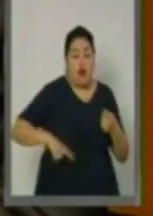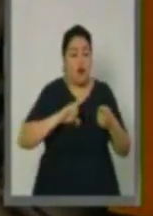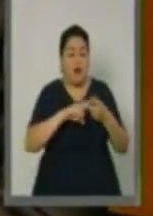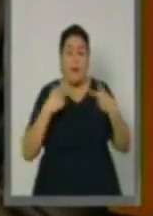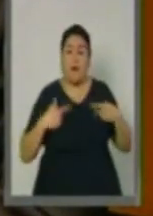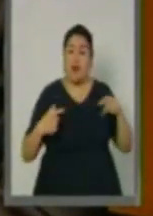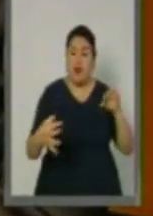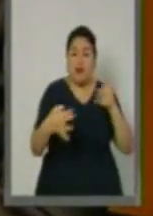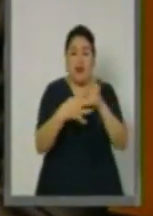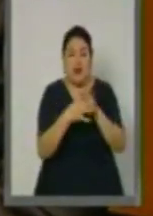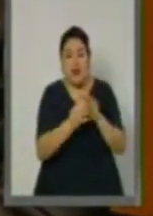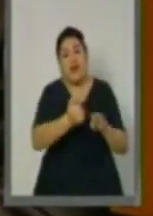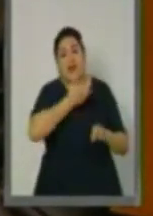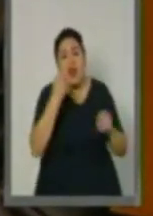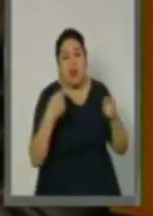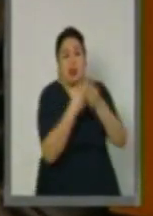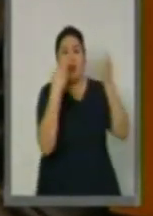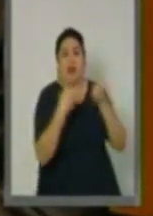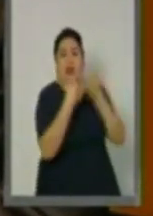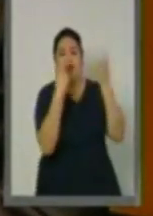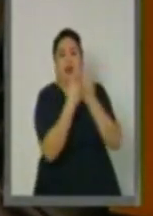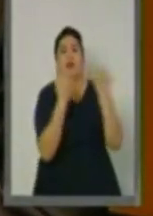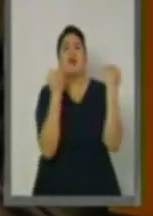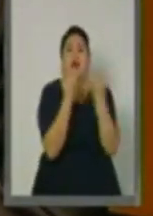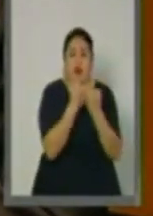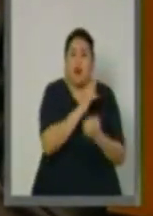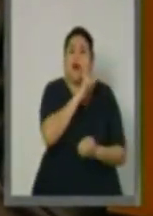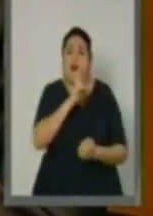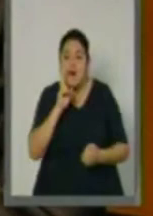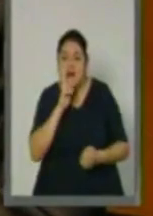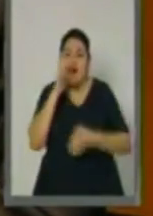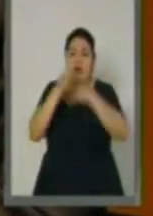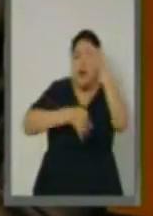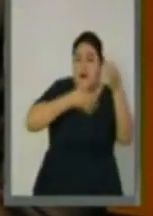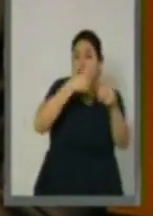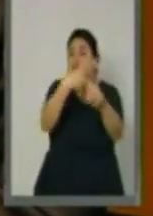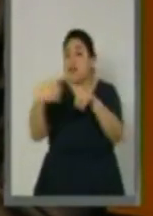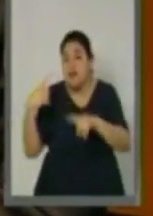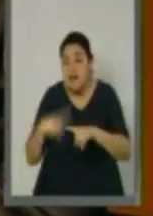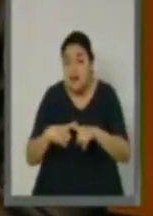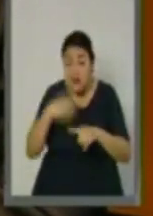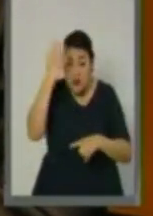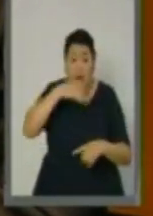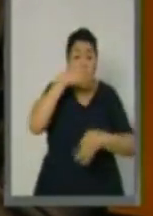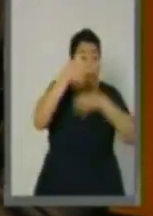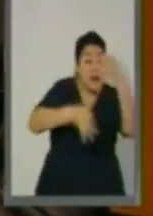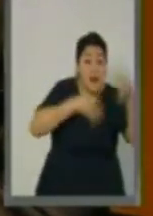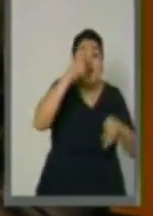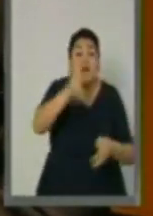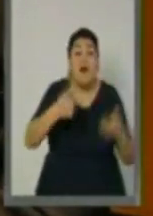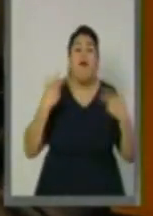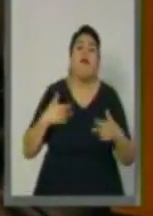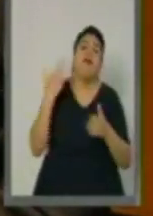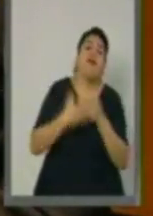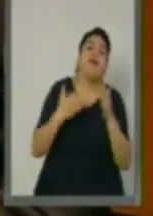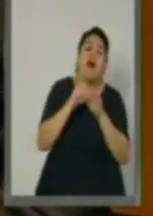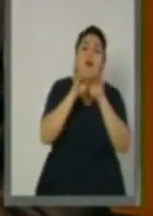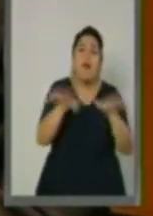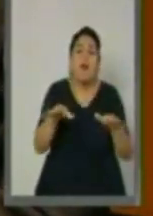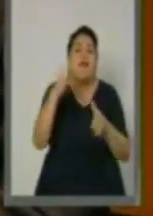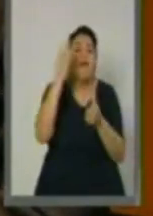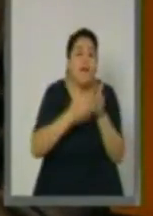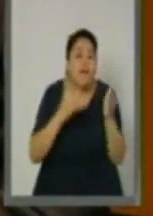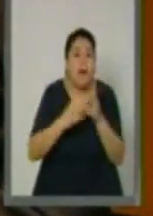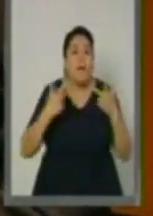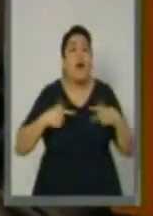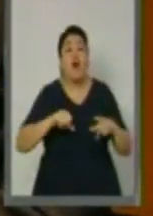sociedad civil, así como medios de comunicación, las cuales se manifestaron en la desinformación, en los actos